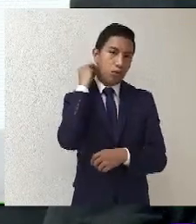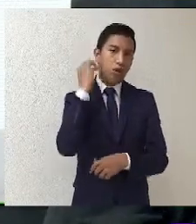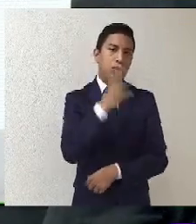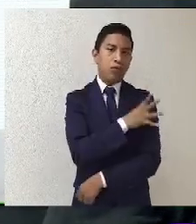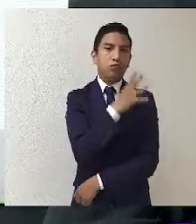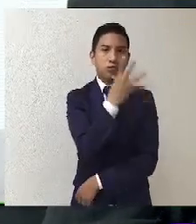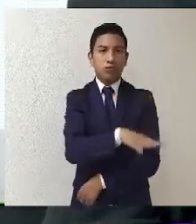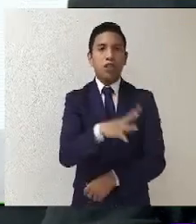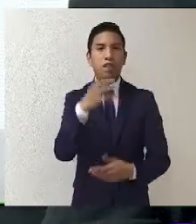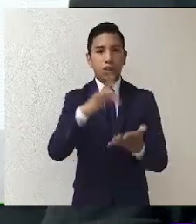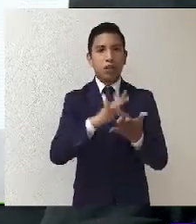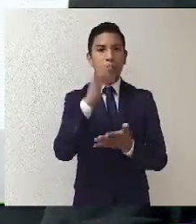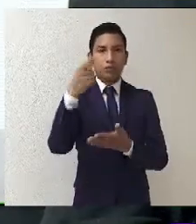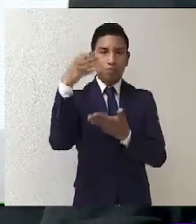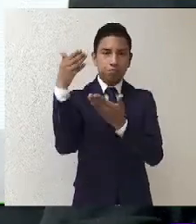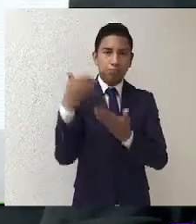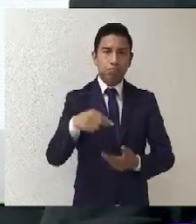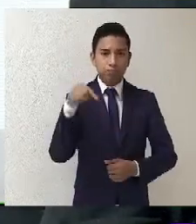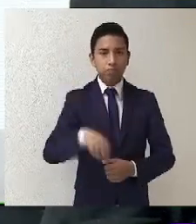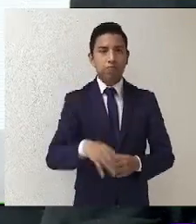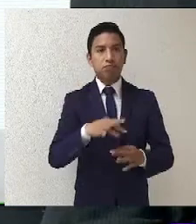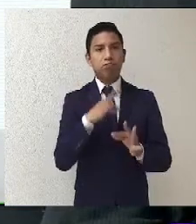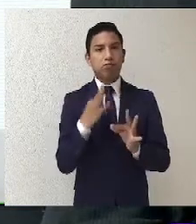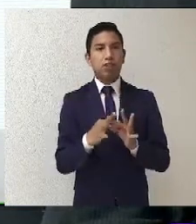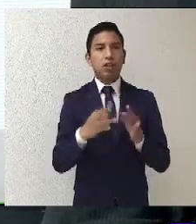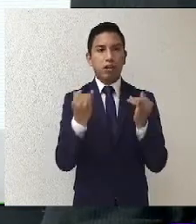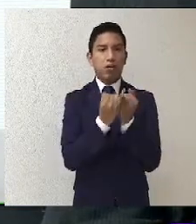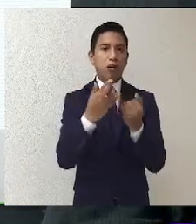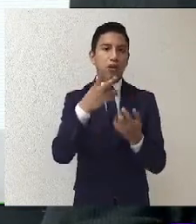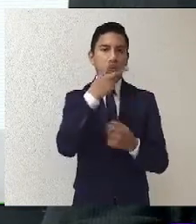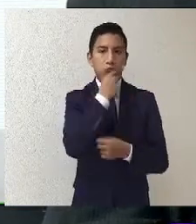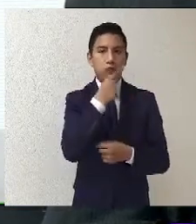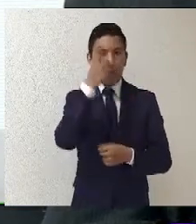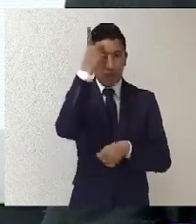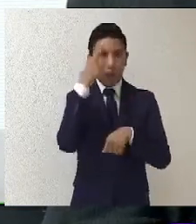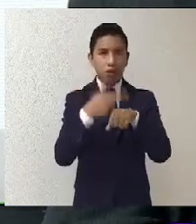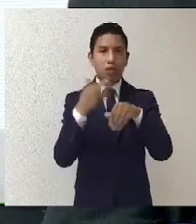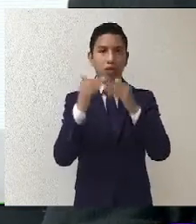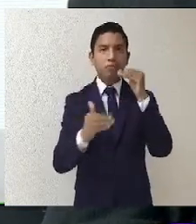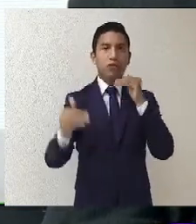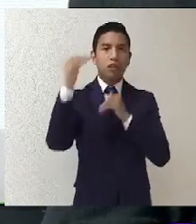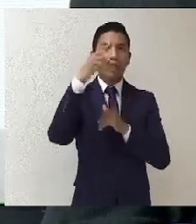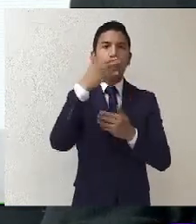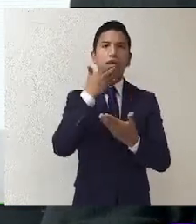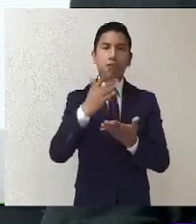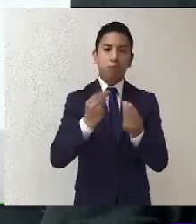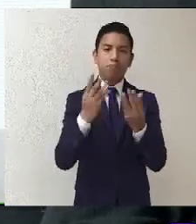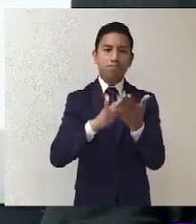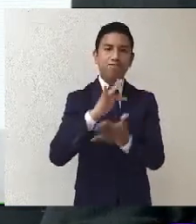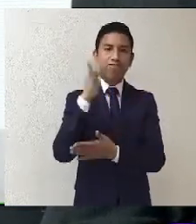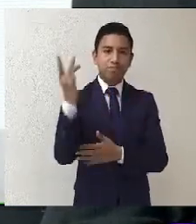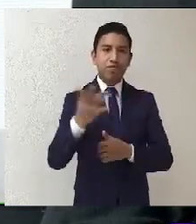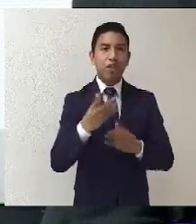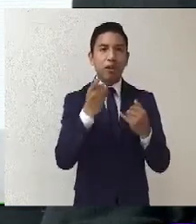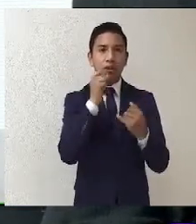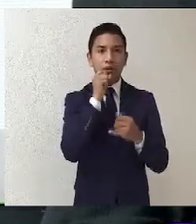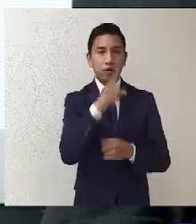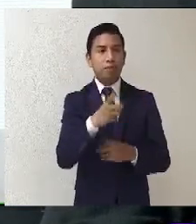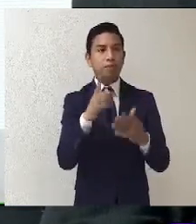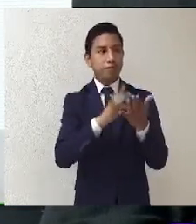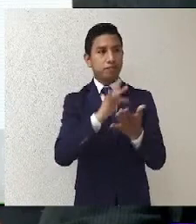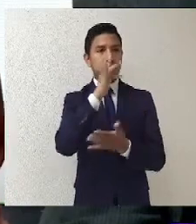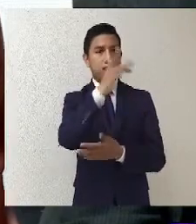por estar aquí. Y agradecerle al señor rector su hospitalidad. Muchas gracias. Agradecer la presencia